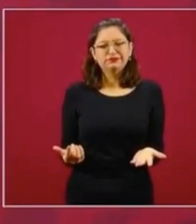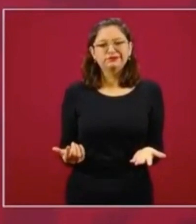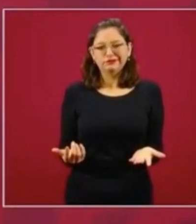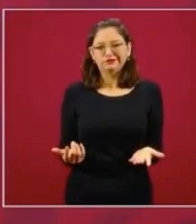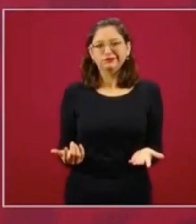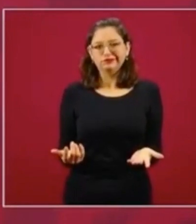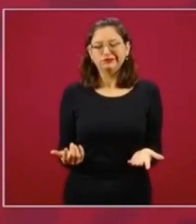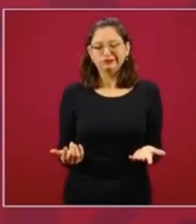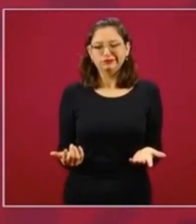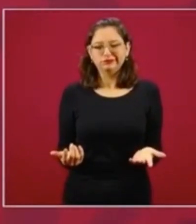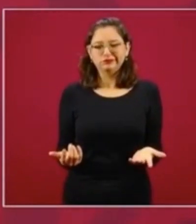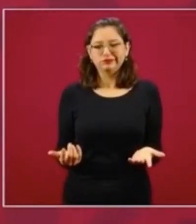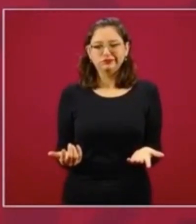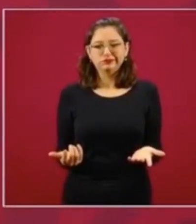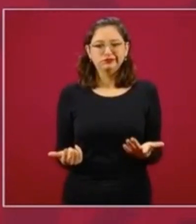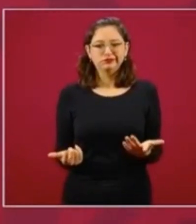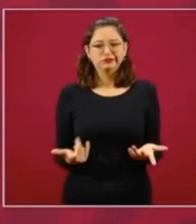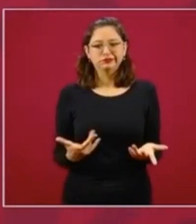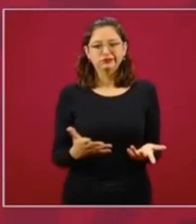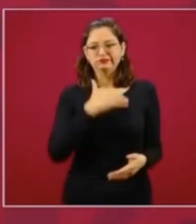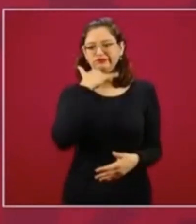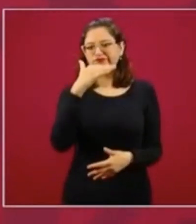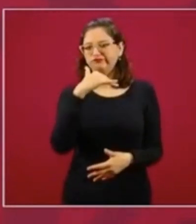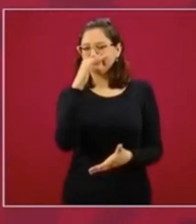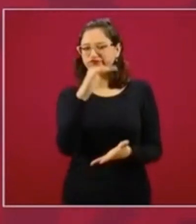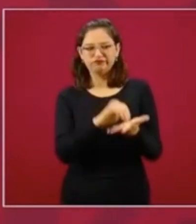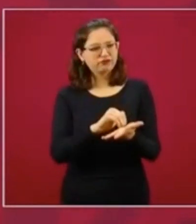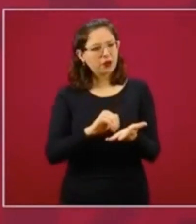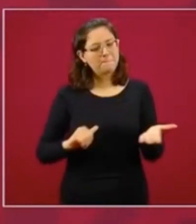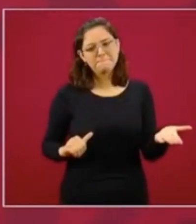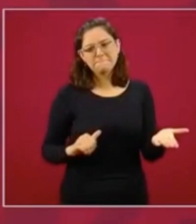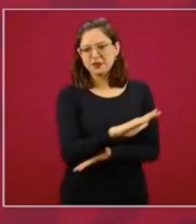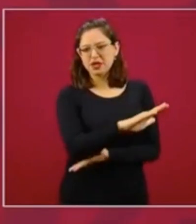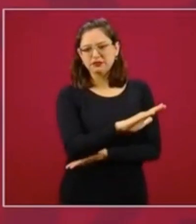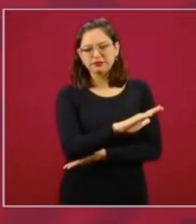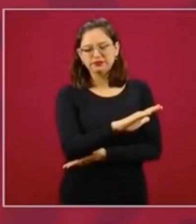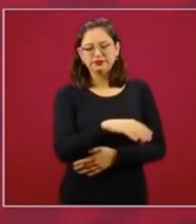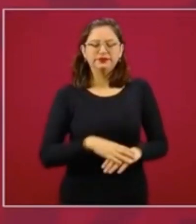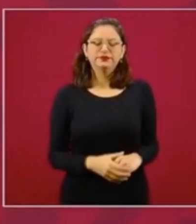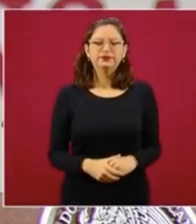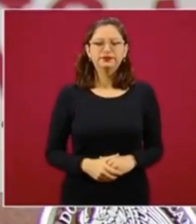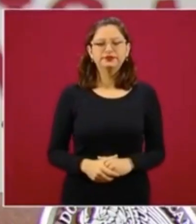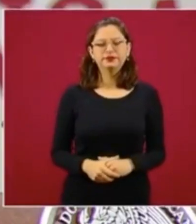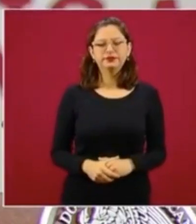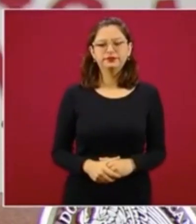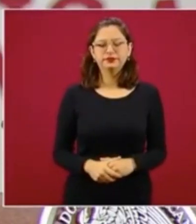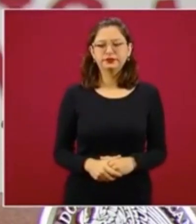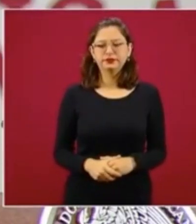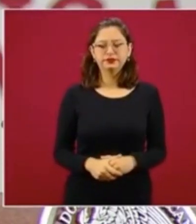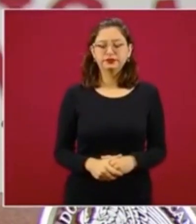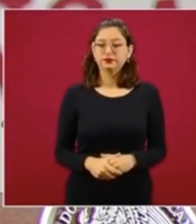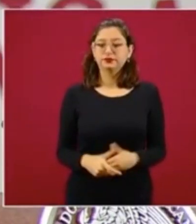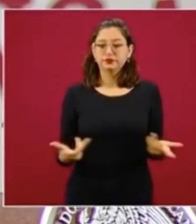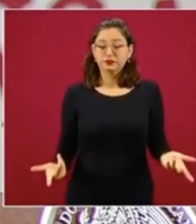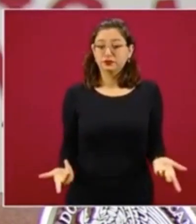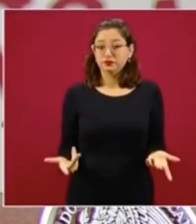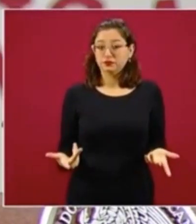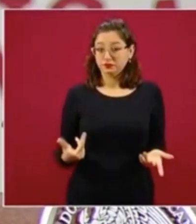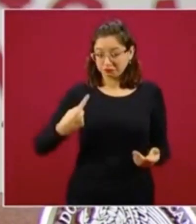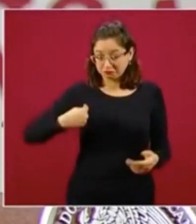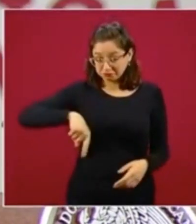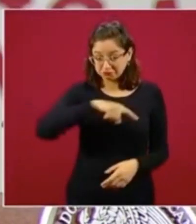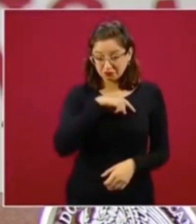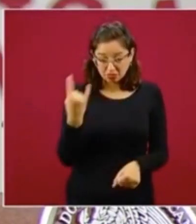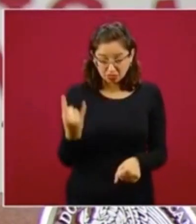desterráramos la corrupción de México y no le vamos a fallar a la gente,